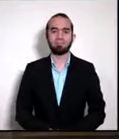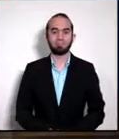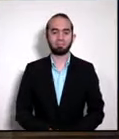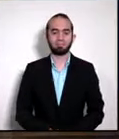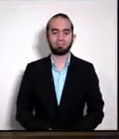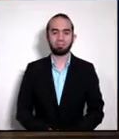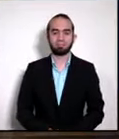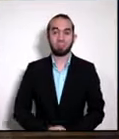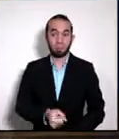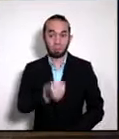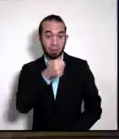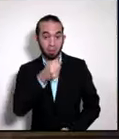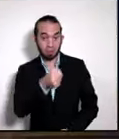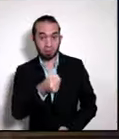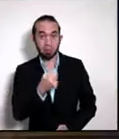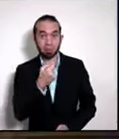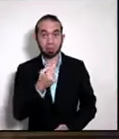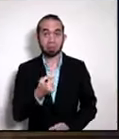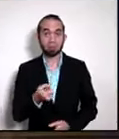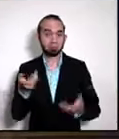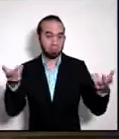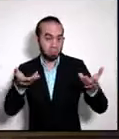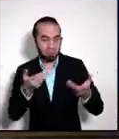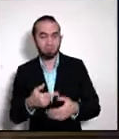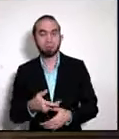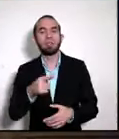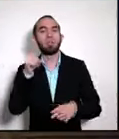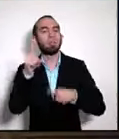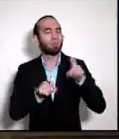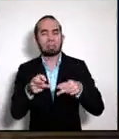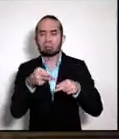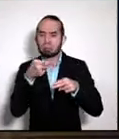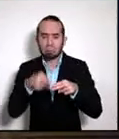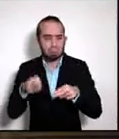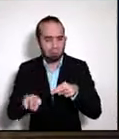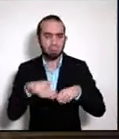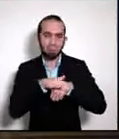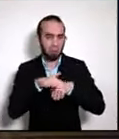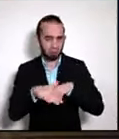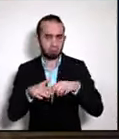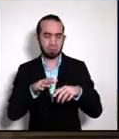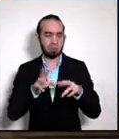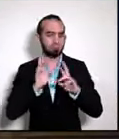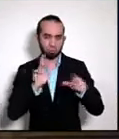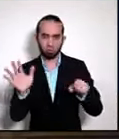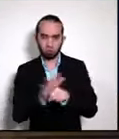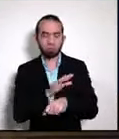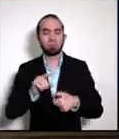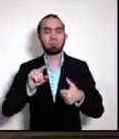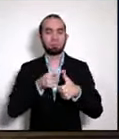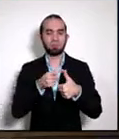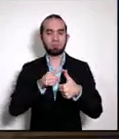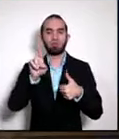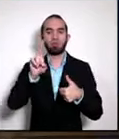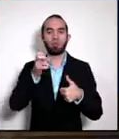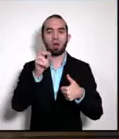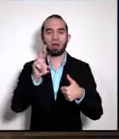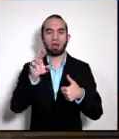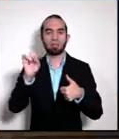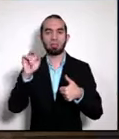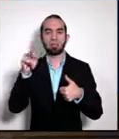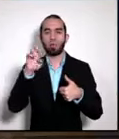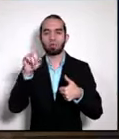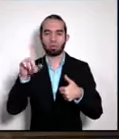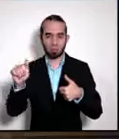Colegas, agradecemos ser breves con sus preguntas, por favor, para poder atender a todas. Empezamos con Roger Espinosa del SINAR y